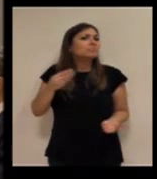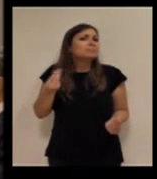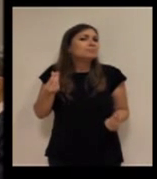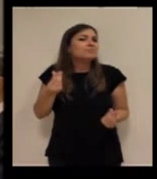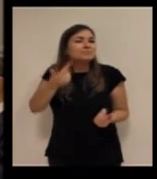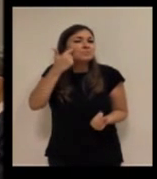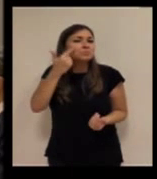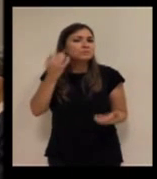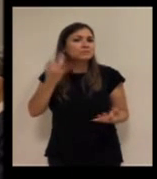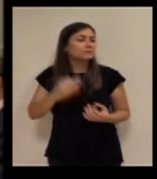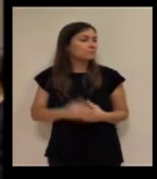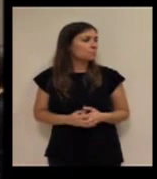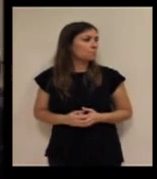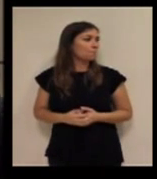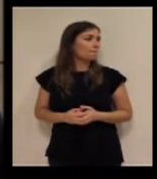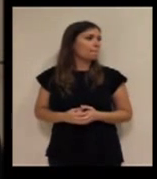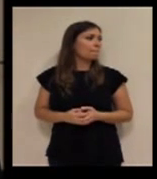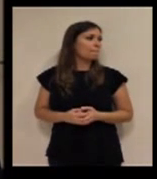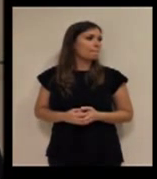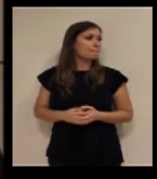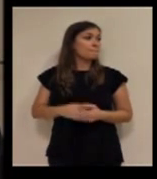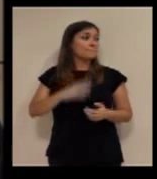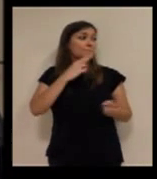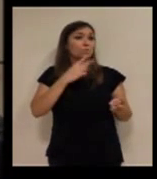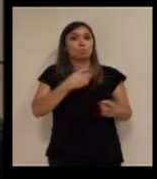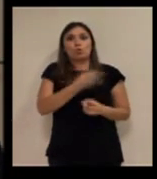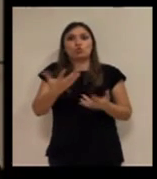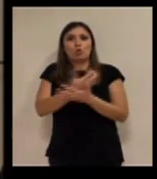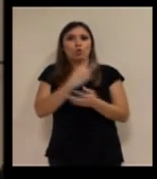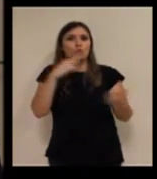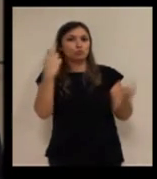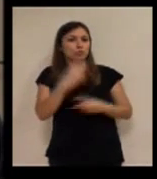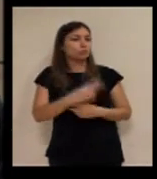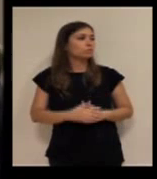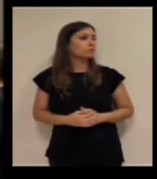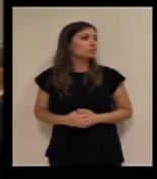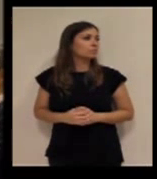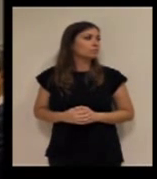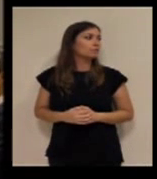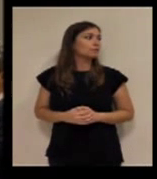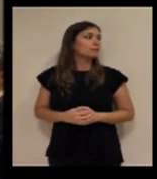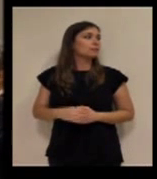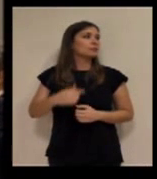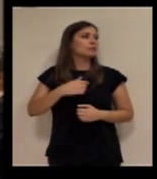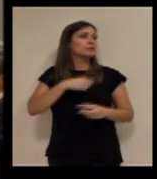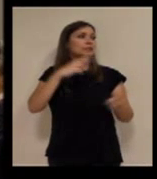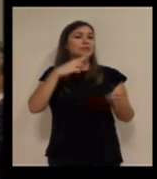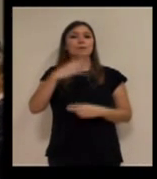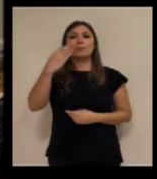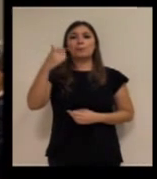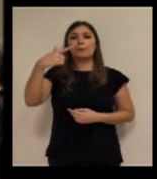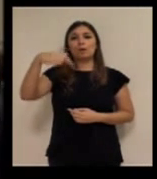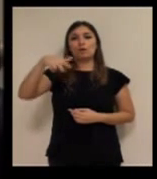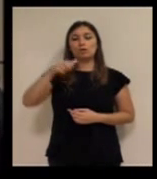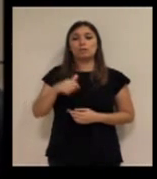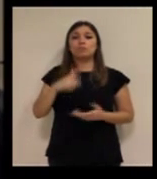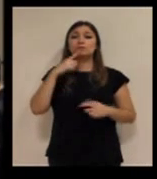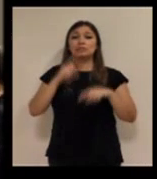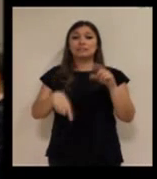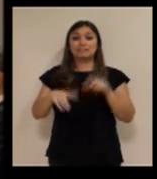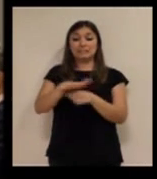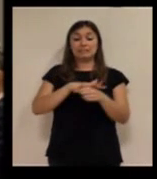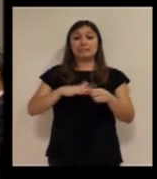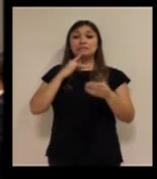observáis? A ver, yo te puedo decir que para el colectivo del que estamos hablando, la tecnología puede